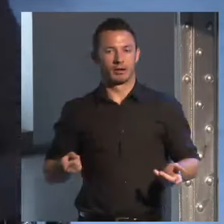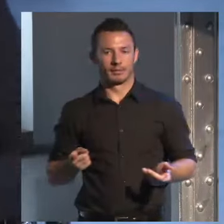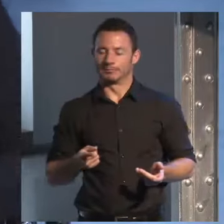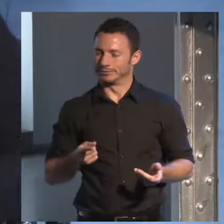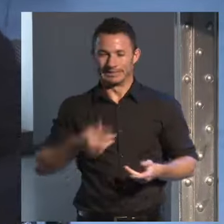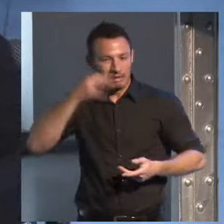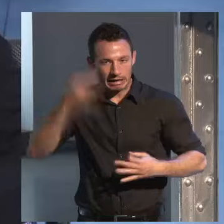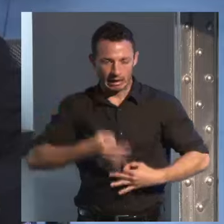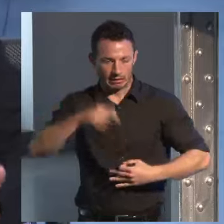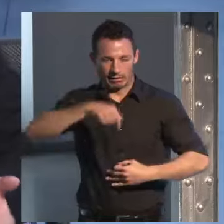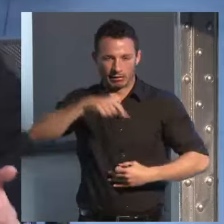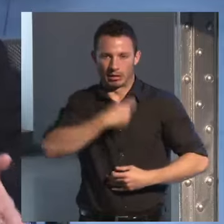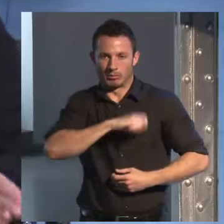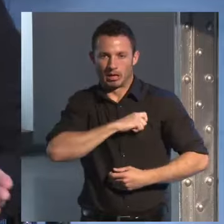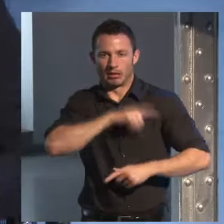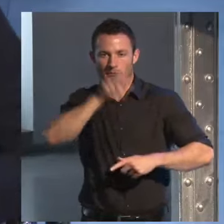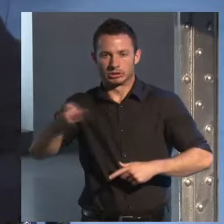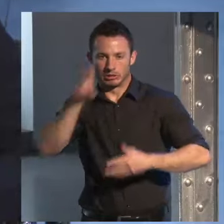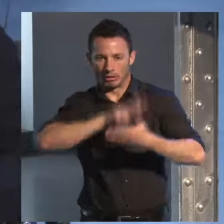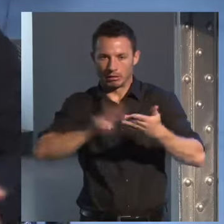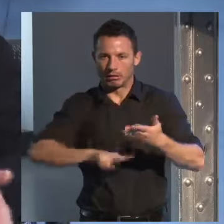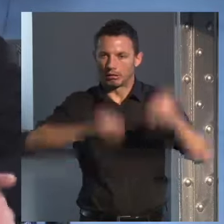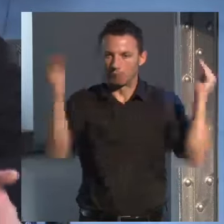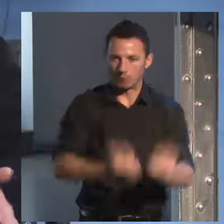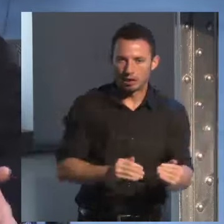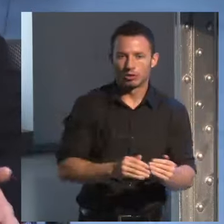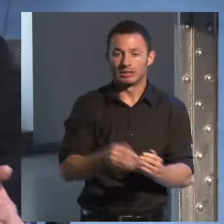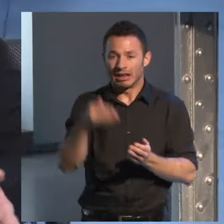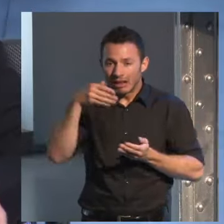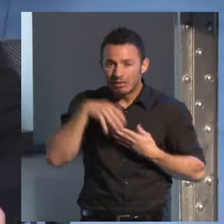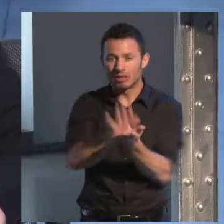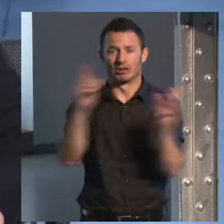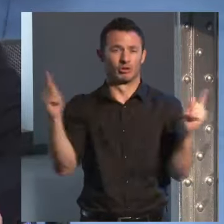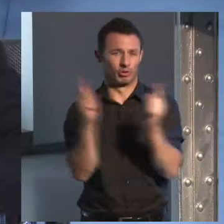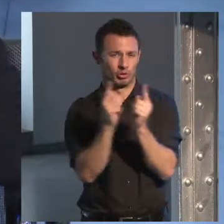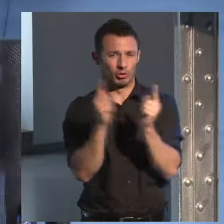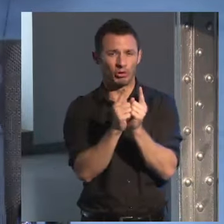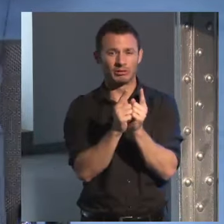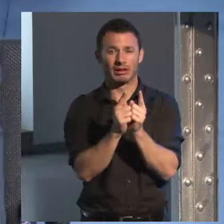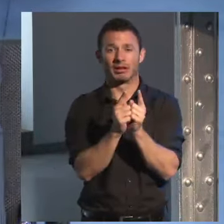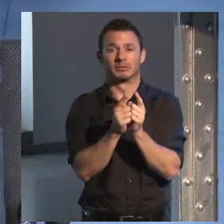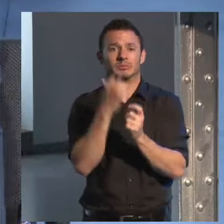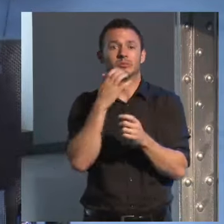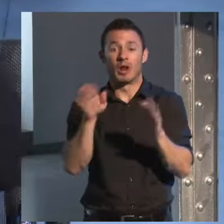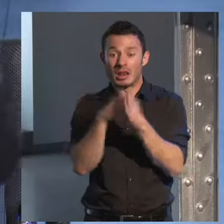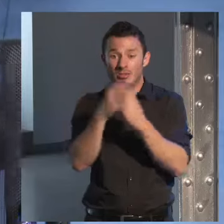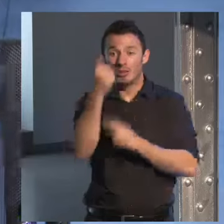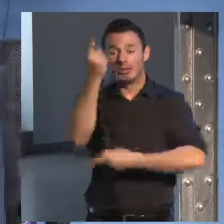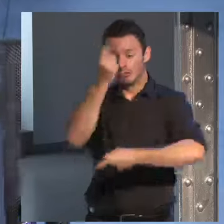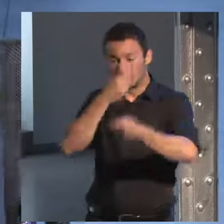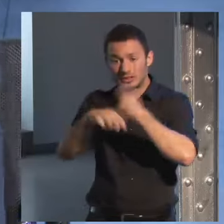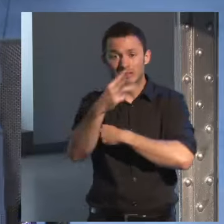las ediciones son cada vez más cortas vender 300 ejemplares no es ninguna cosa extraña hay